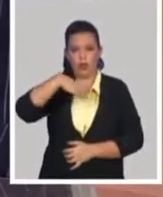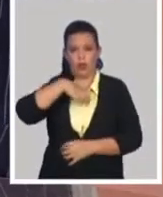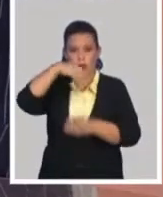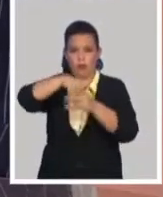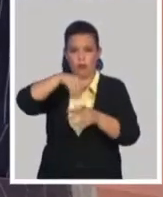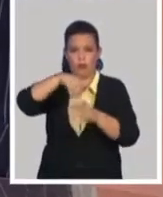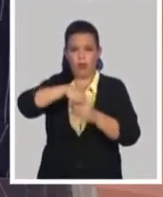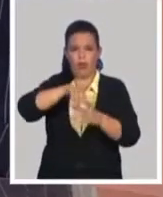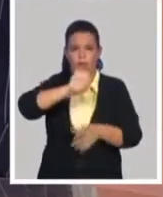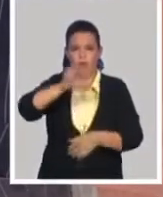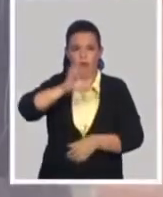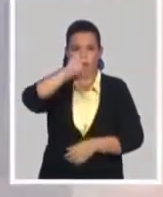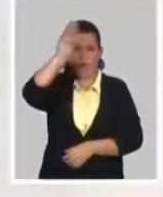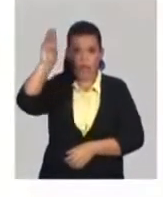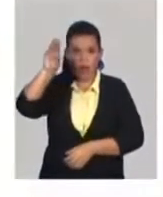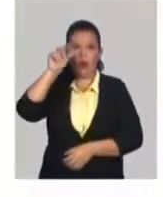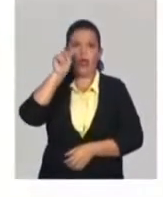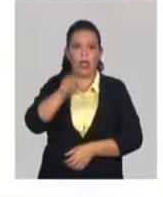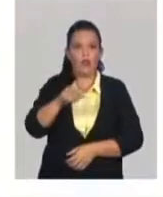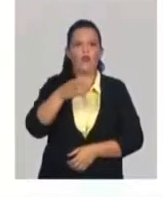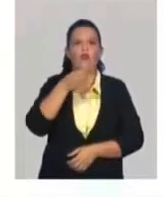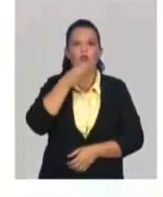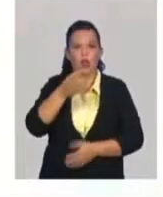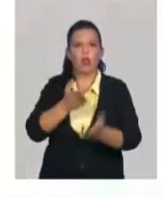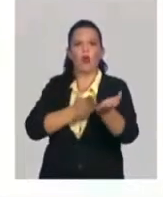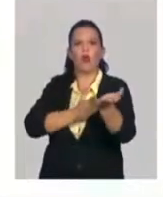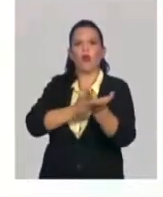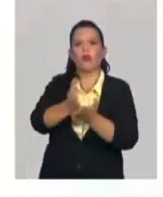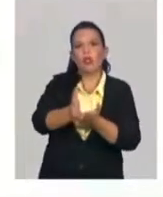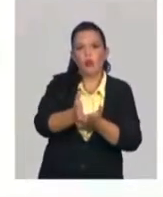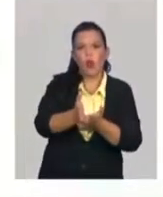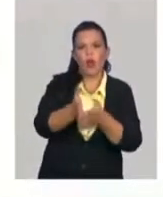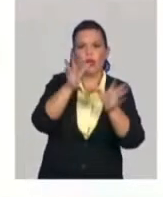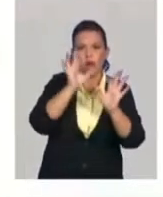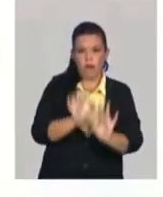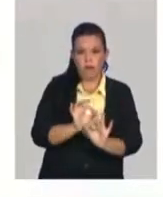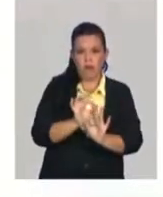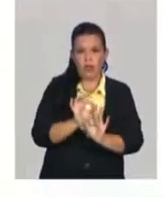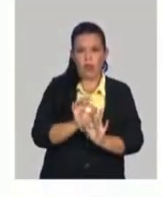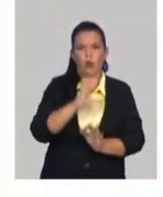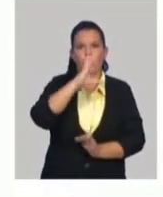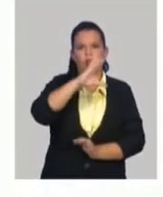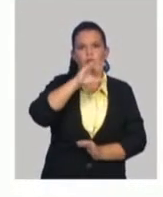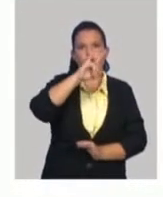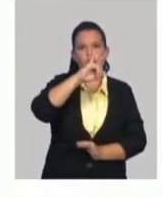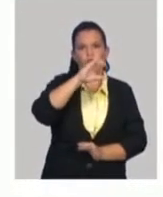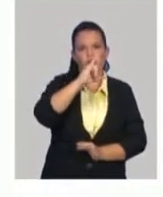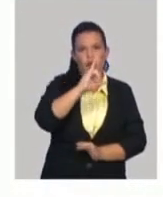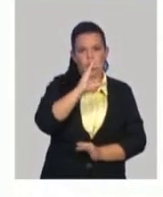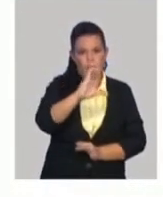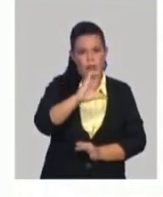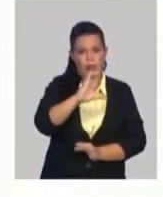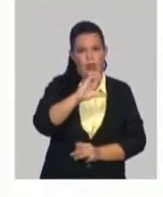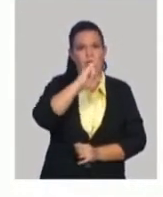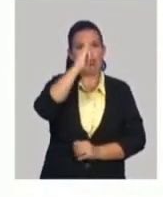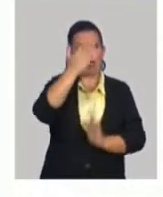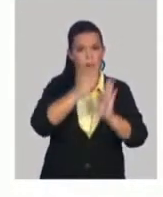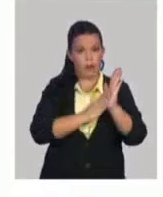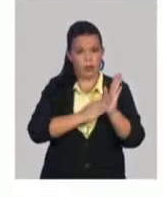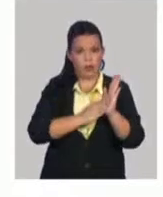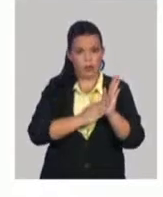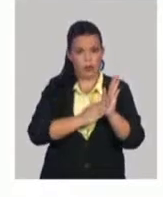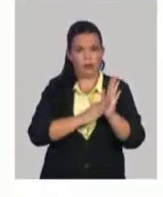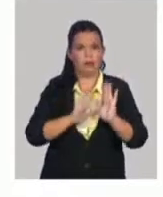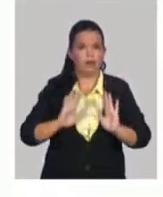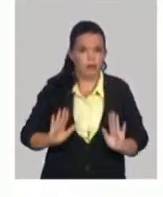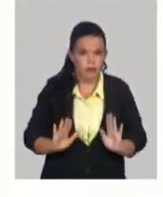depósito, se pueden mantener en esa moneda durante seis meses y cualquier extracción de efectivo que se haga de